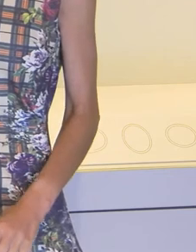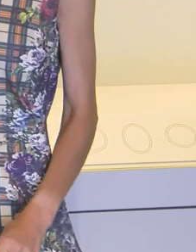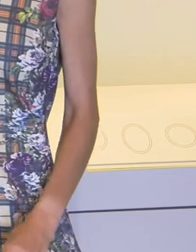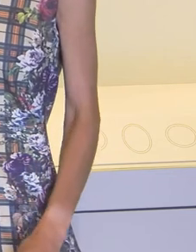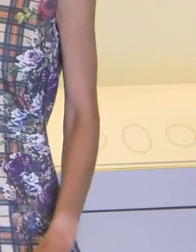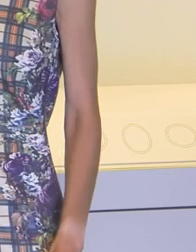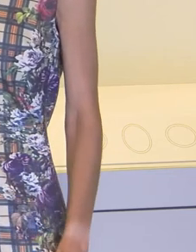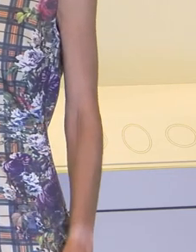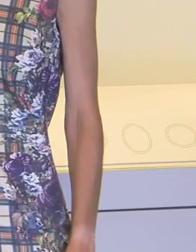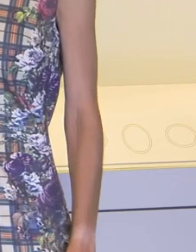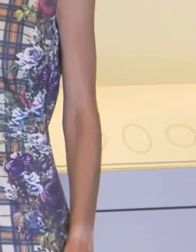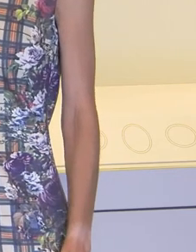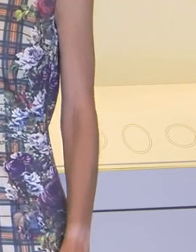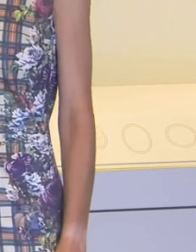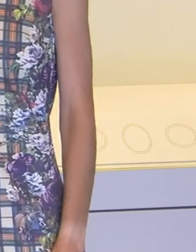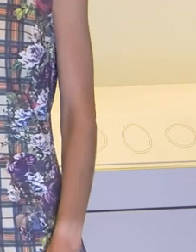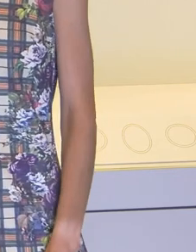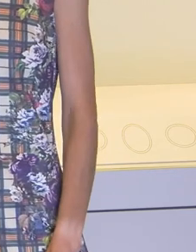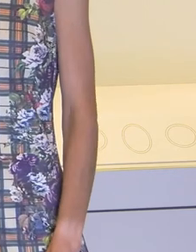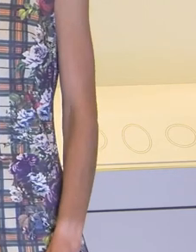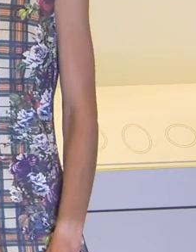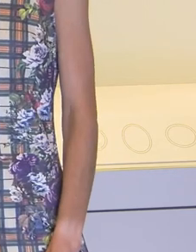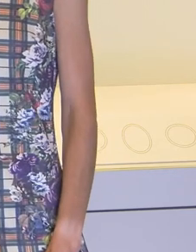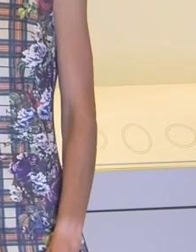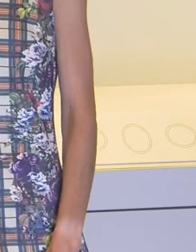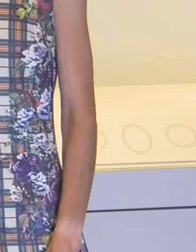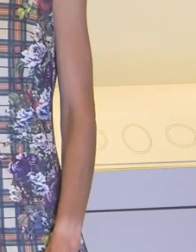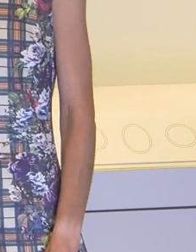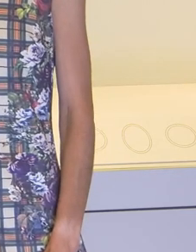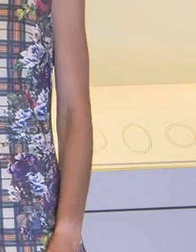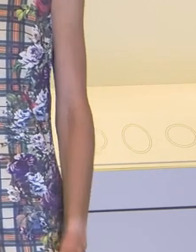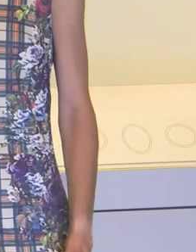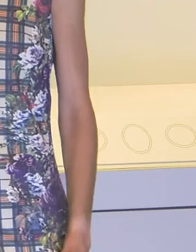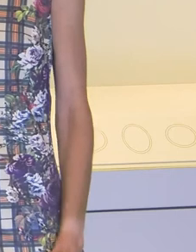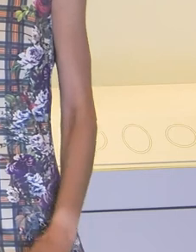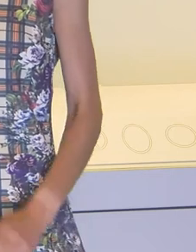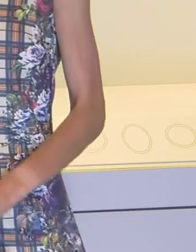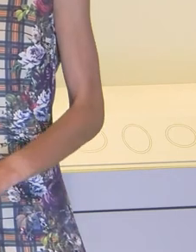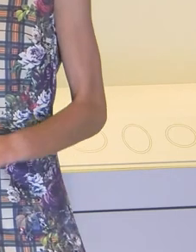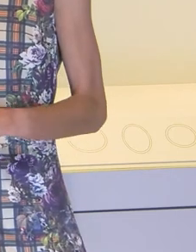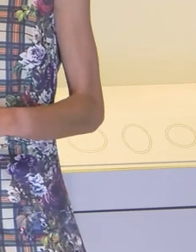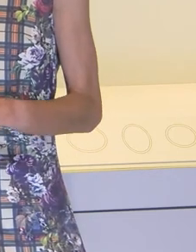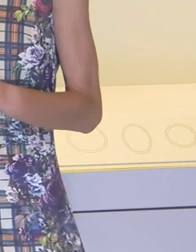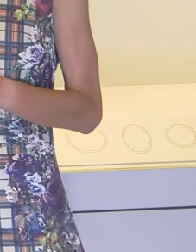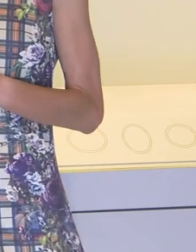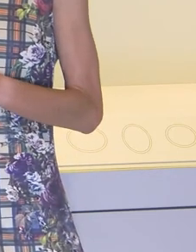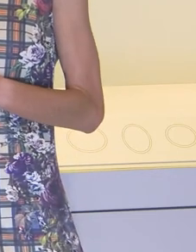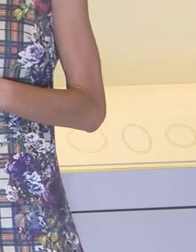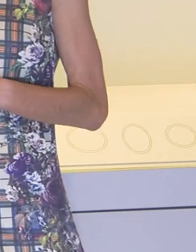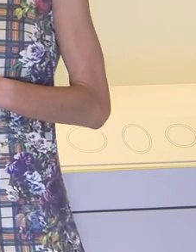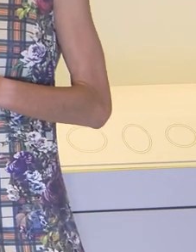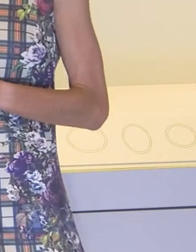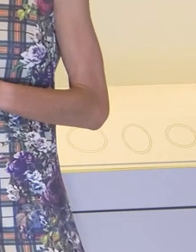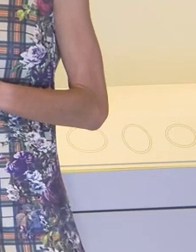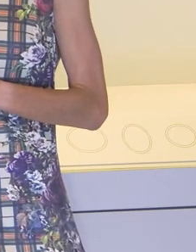ver de primeira man esa extraordinária calidad do caolín que xa falamos ao principio do cerbo que fai que